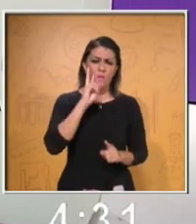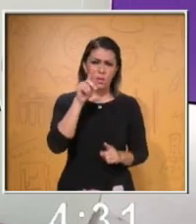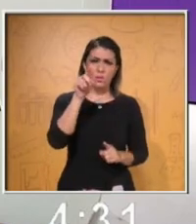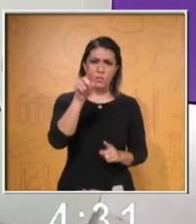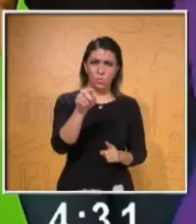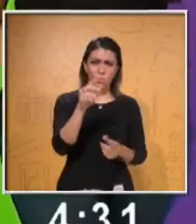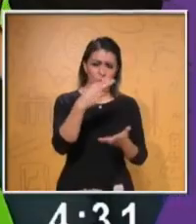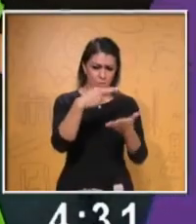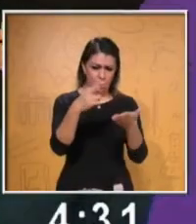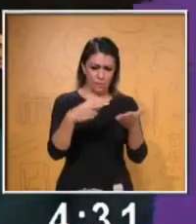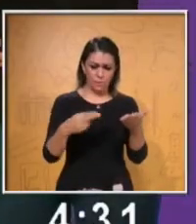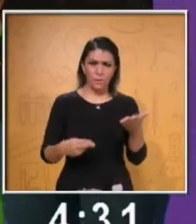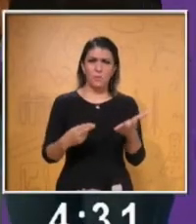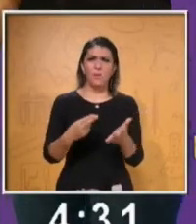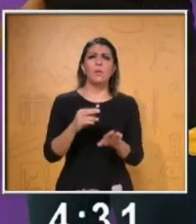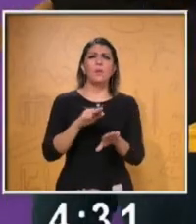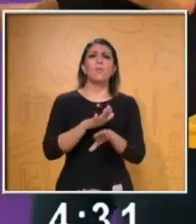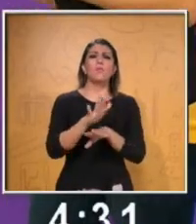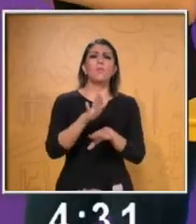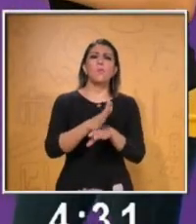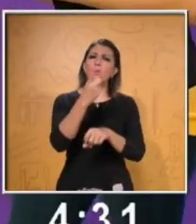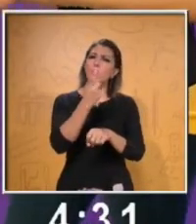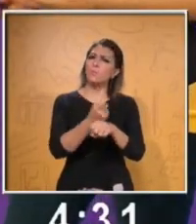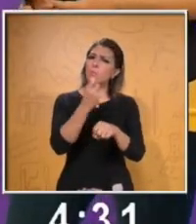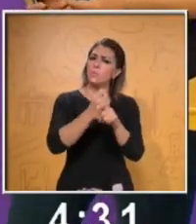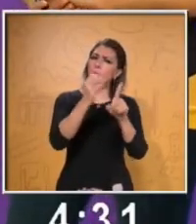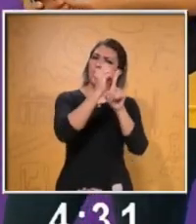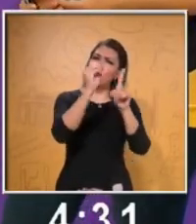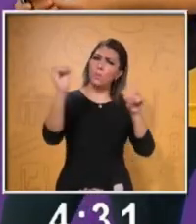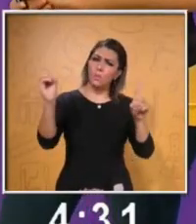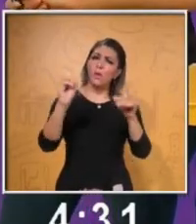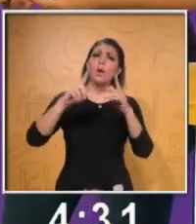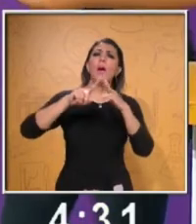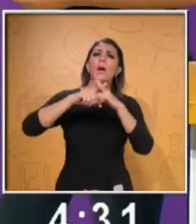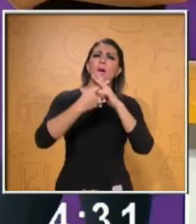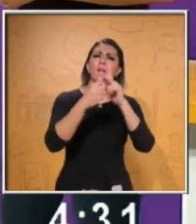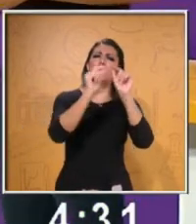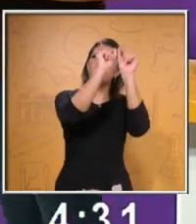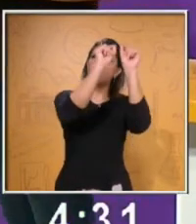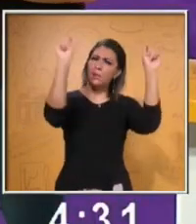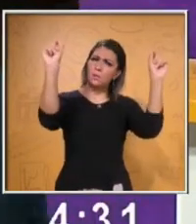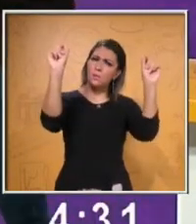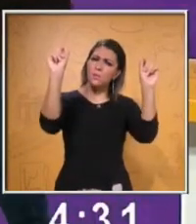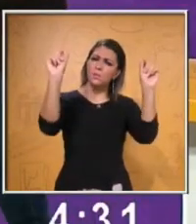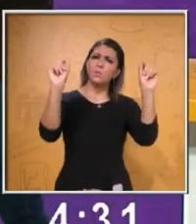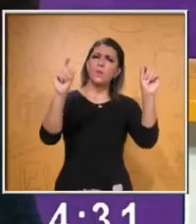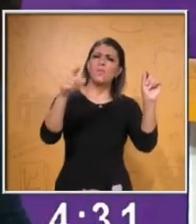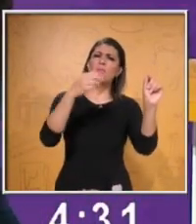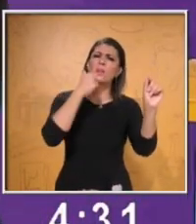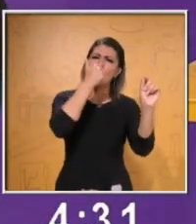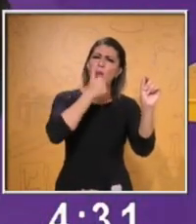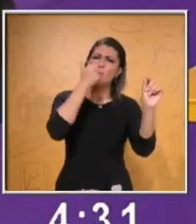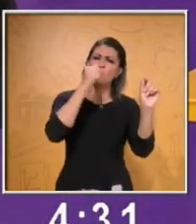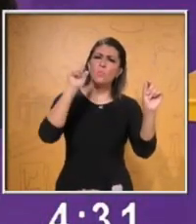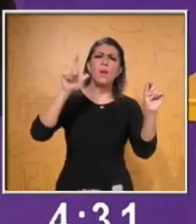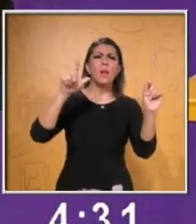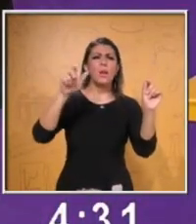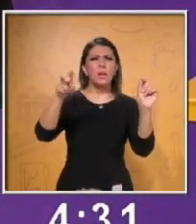momento me dar una breve